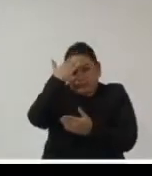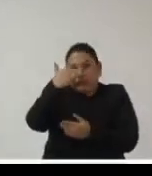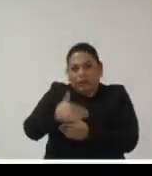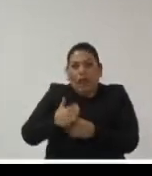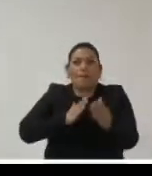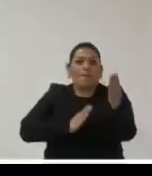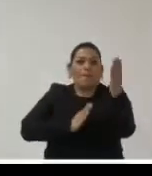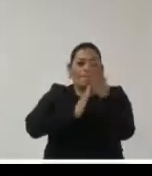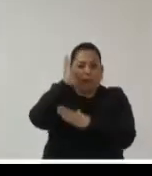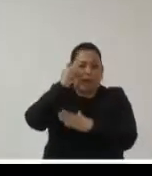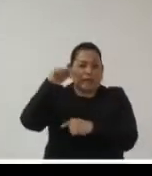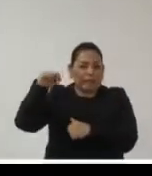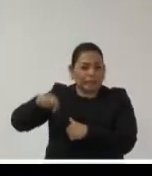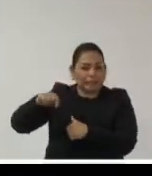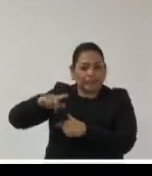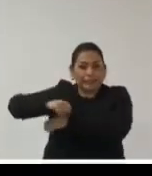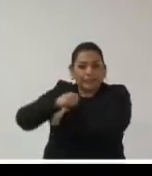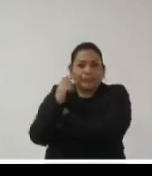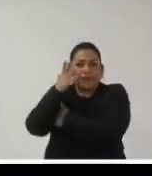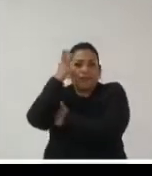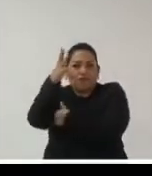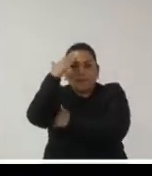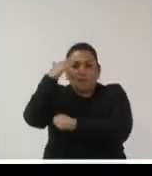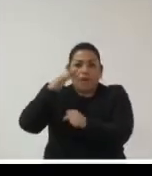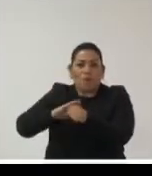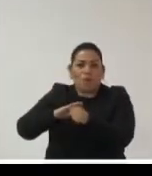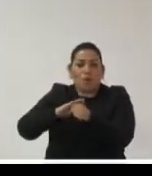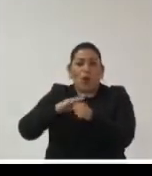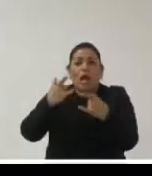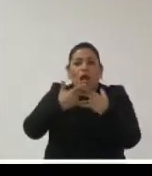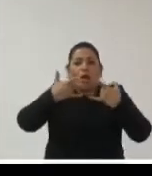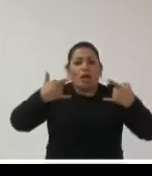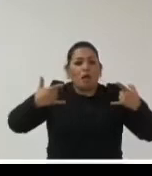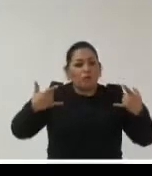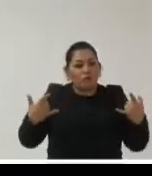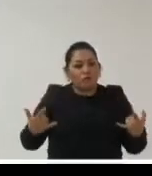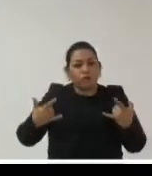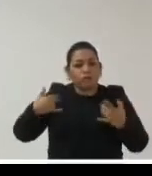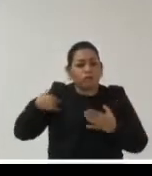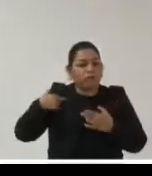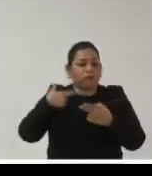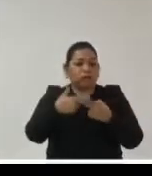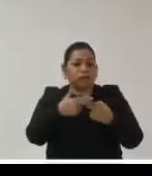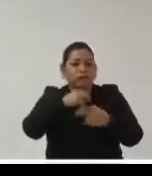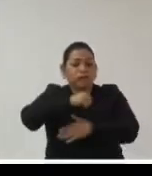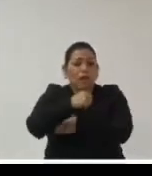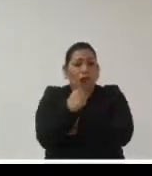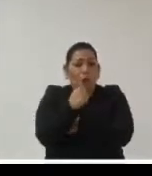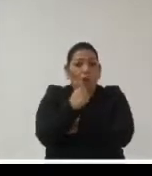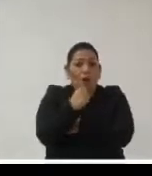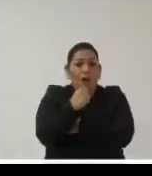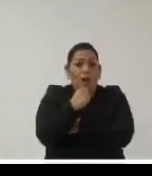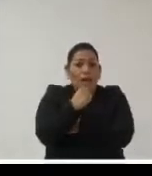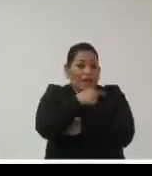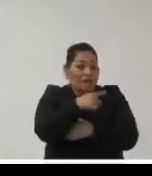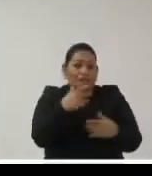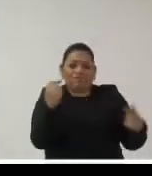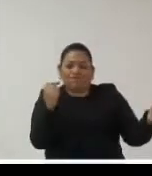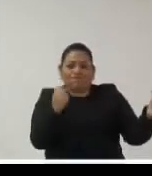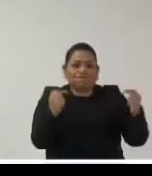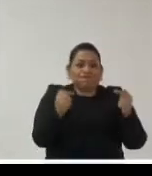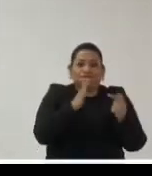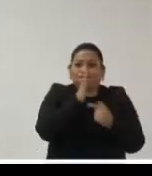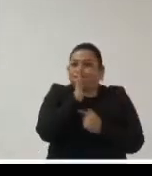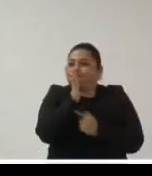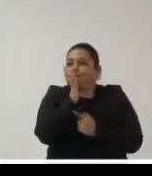éxito en la conservación de la memoria histórica digital de nuestra sociedad de lo contrario no vamos a